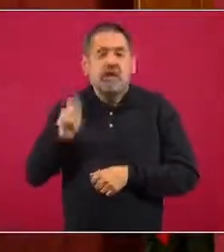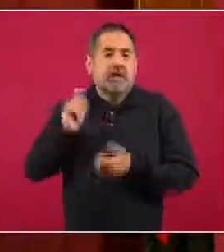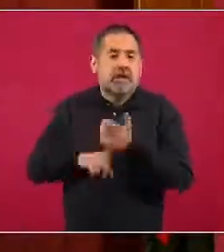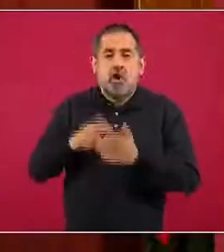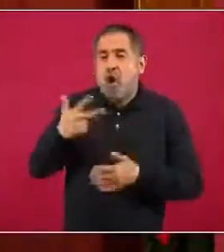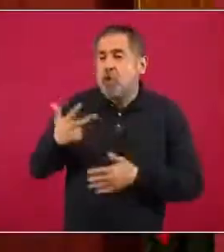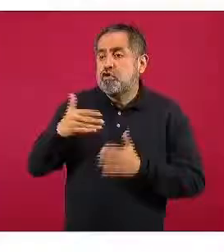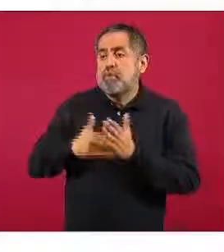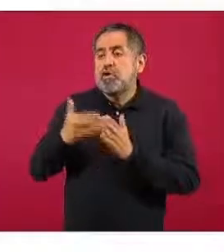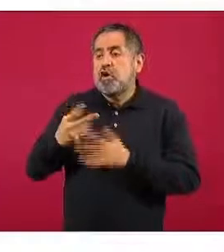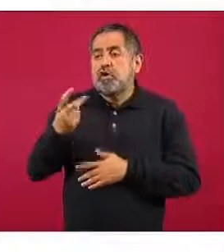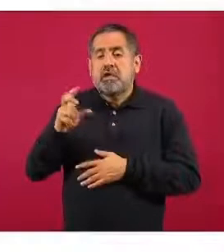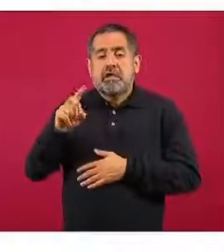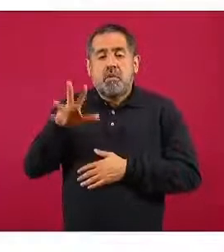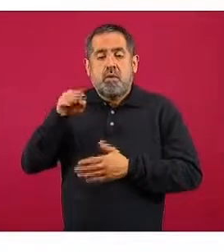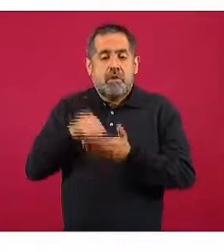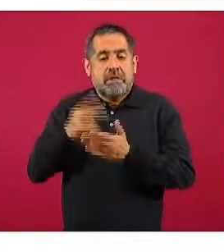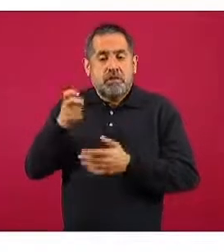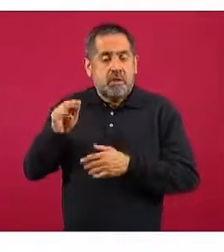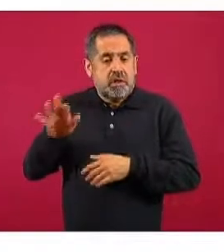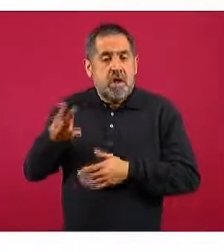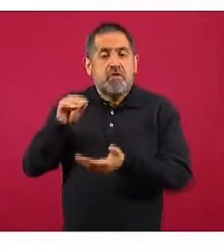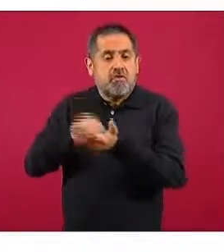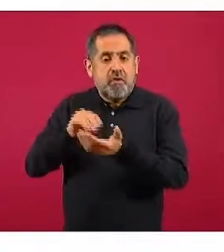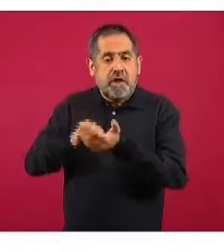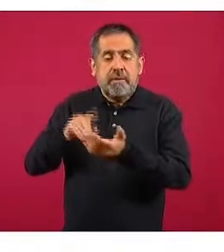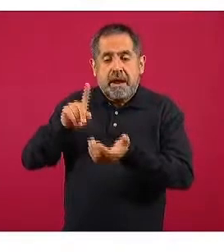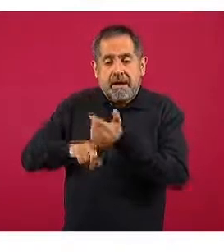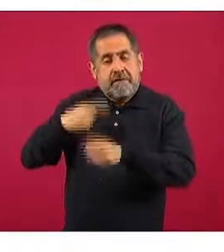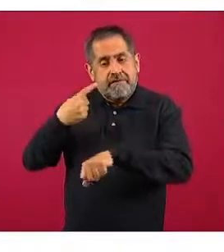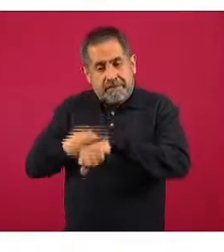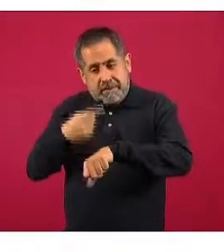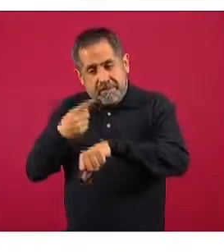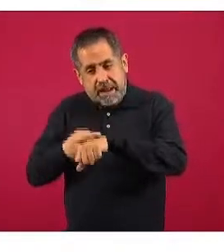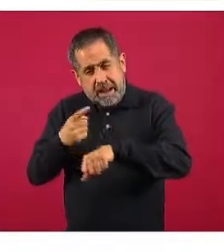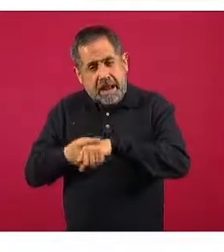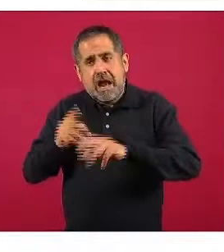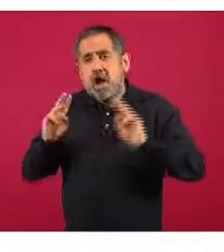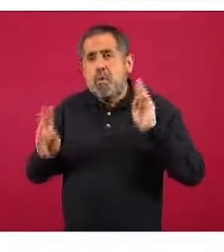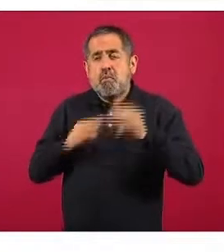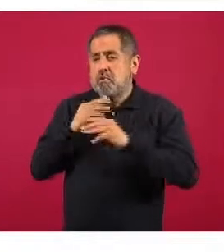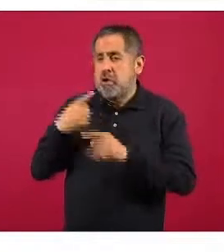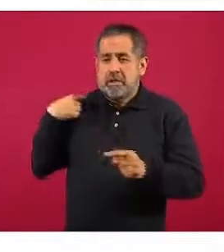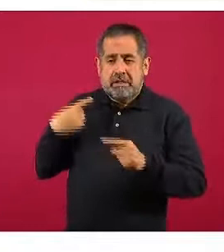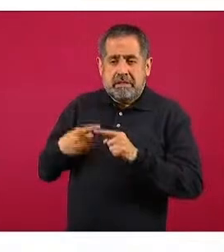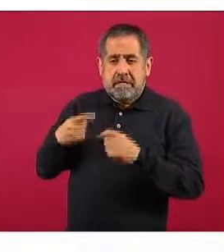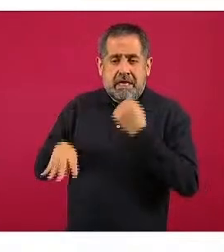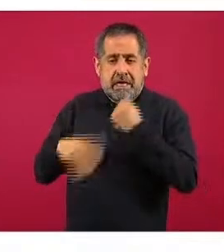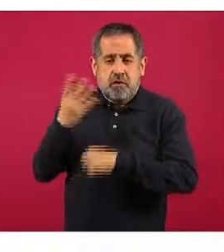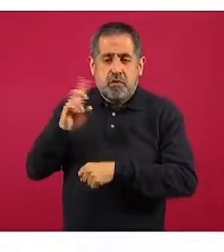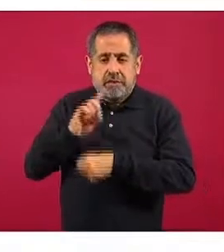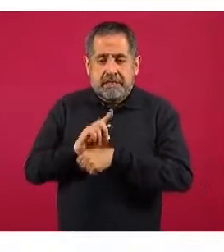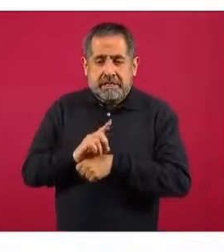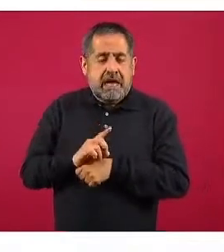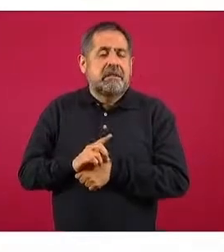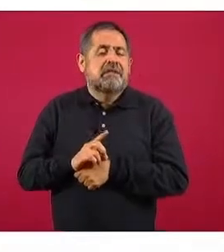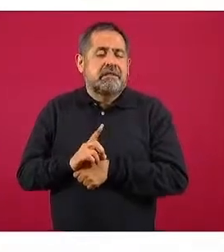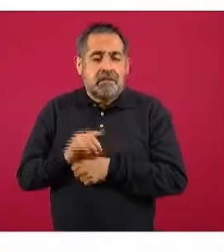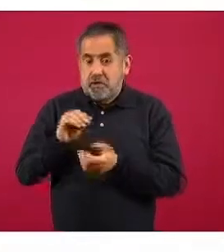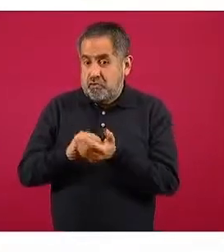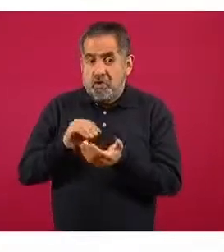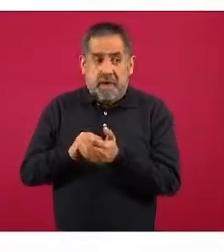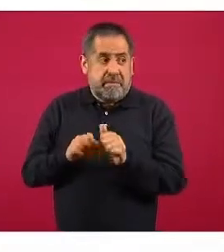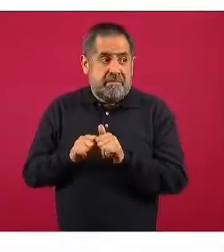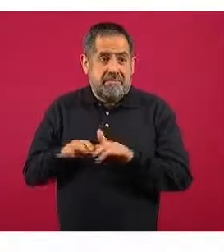234 mil 142 son las personas que enfermaron en todo el mundo en los últimos 14 días y por lo tanto son todavía el